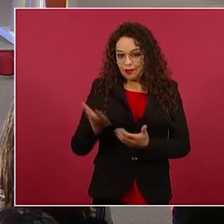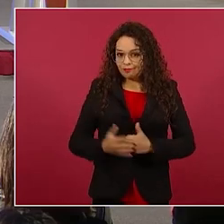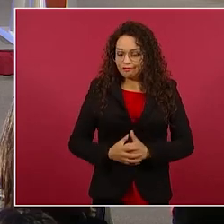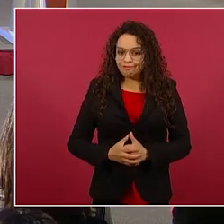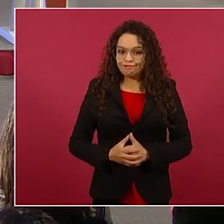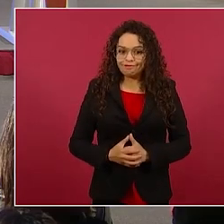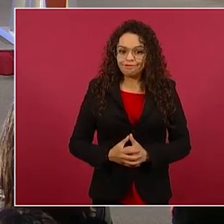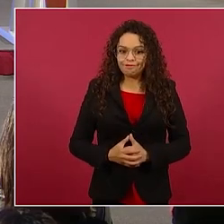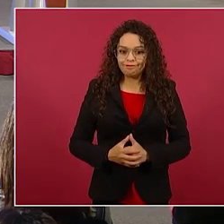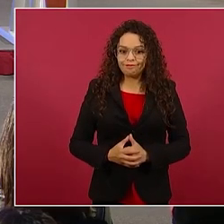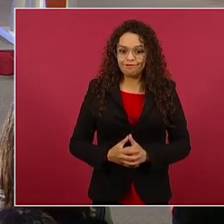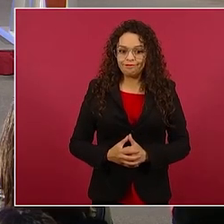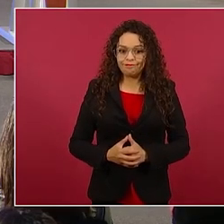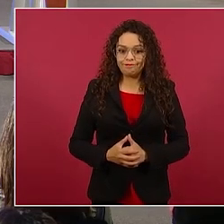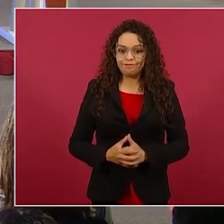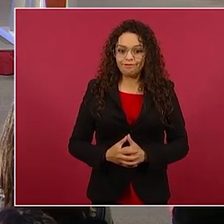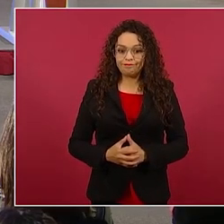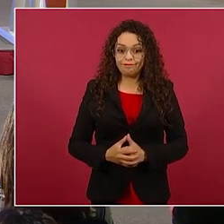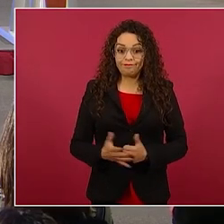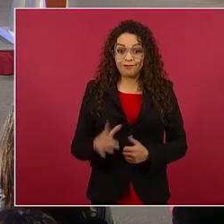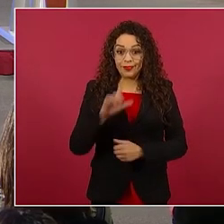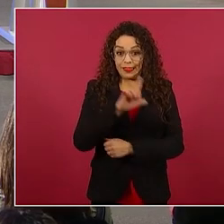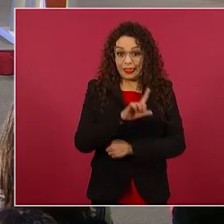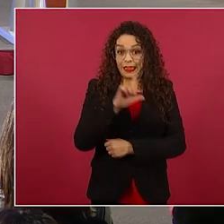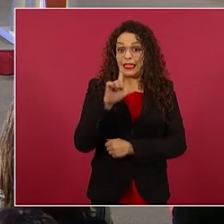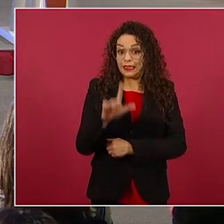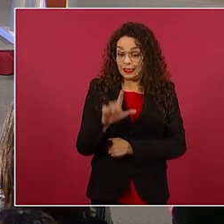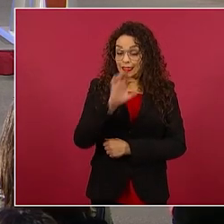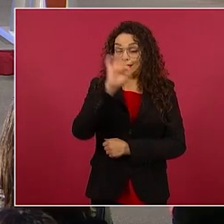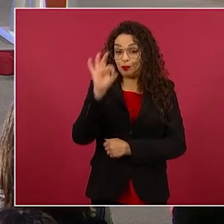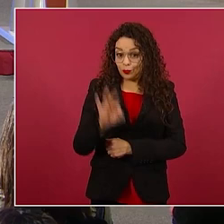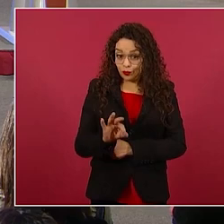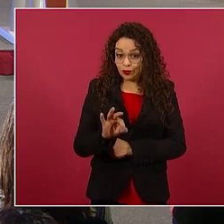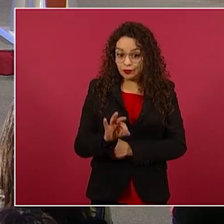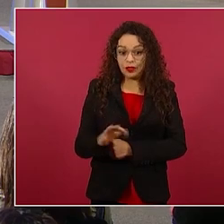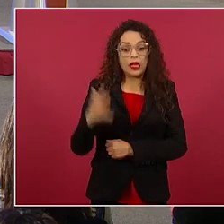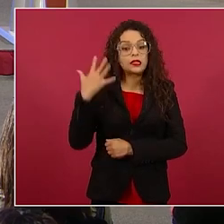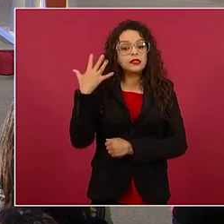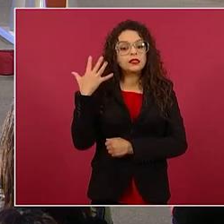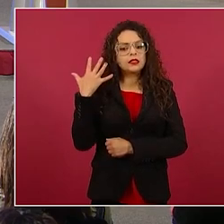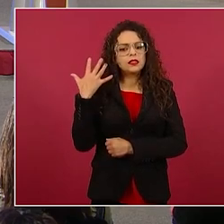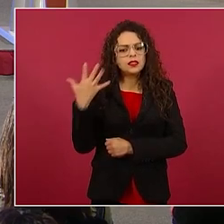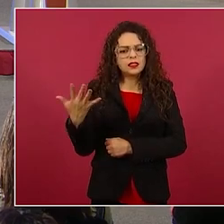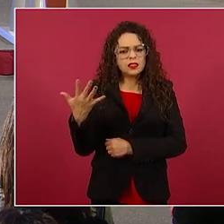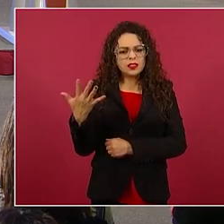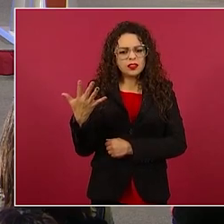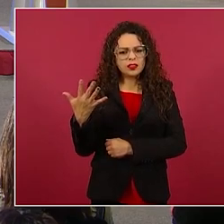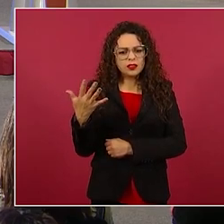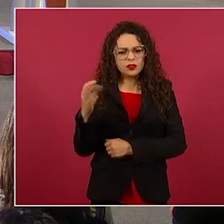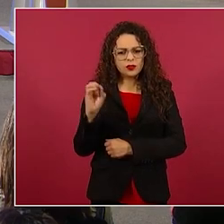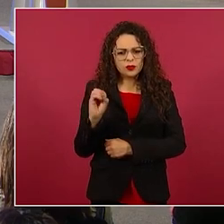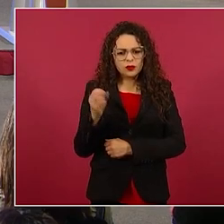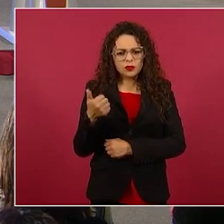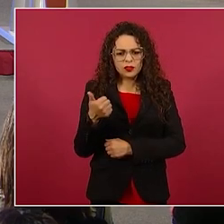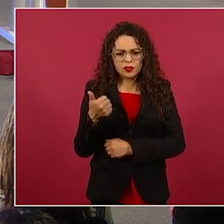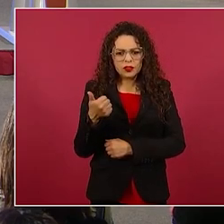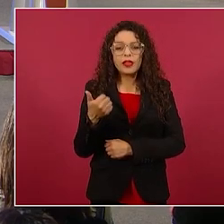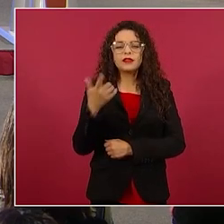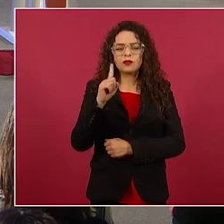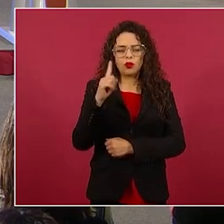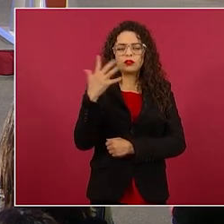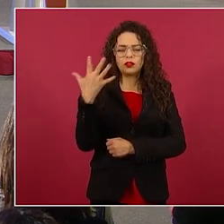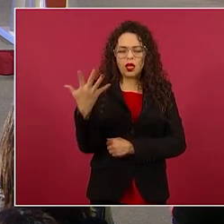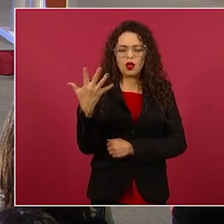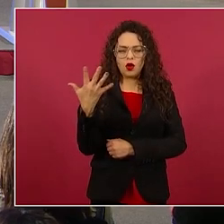Y 77. Cinco o seis, no. Cinco